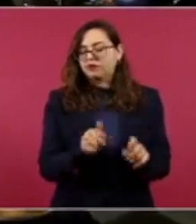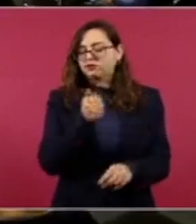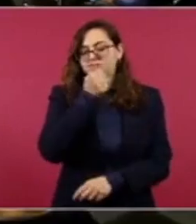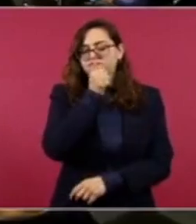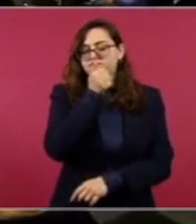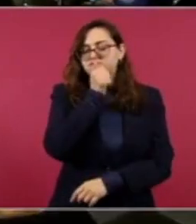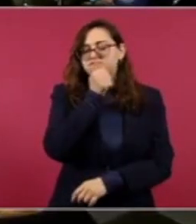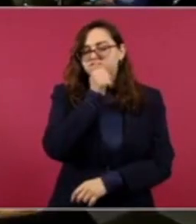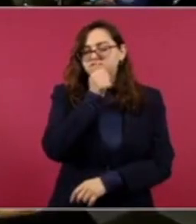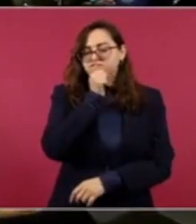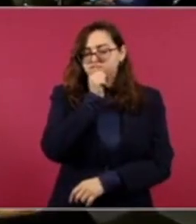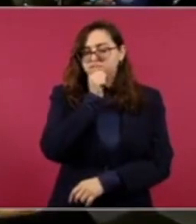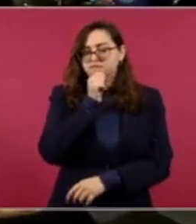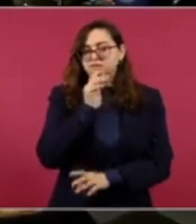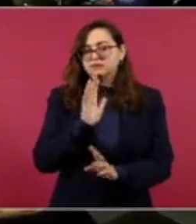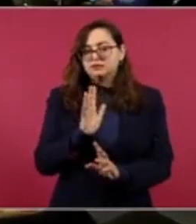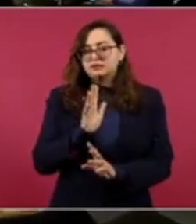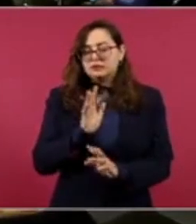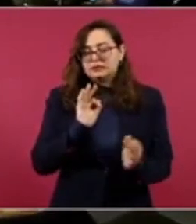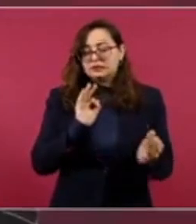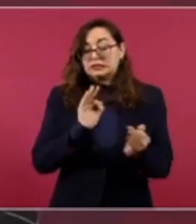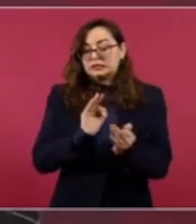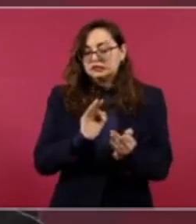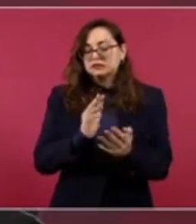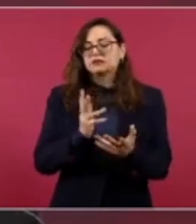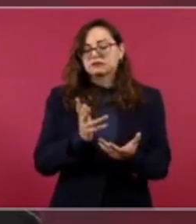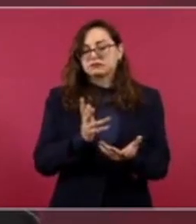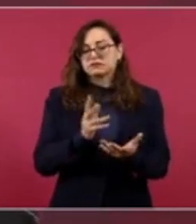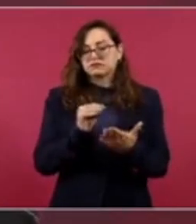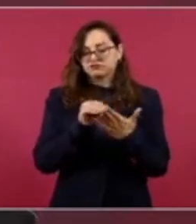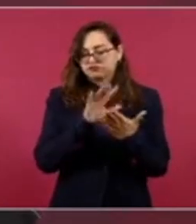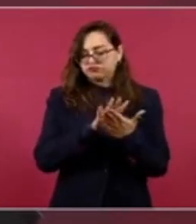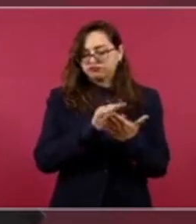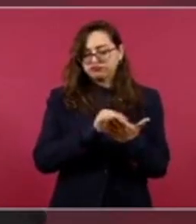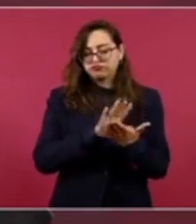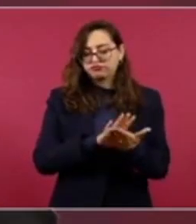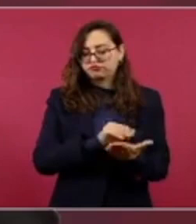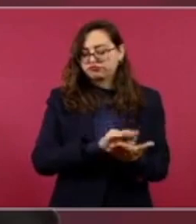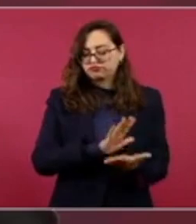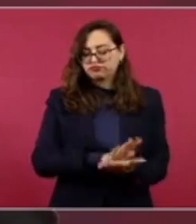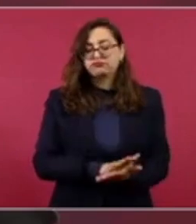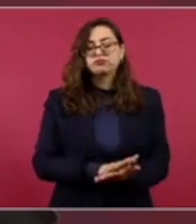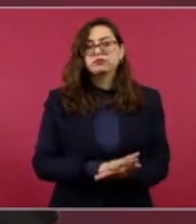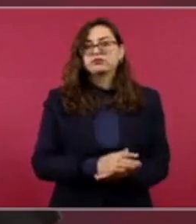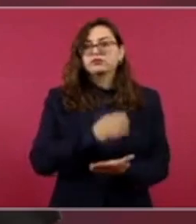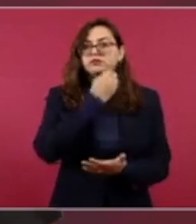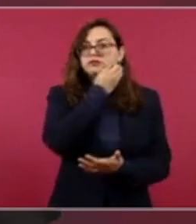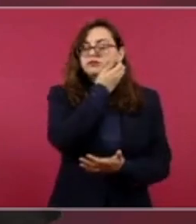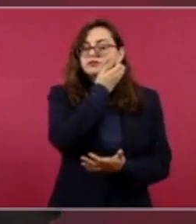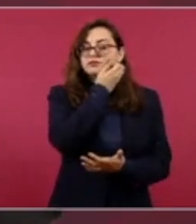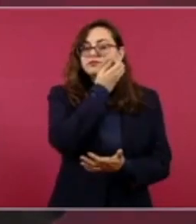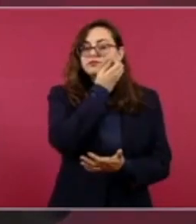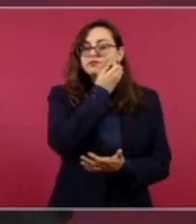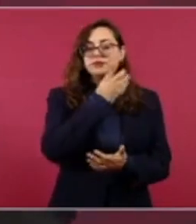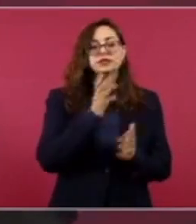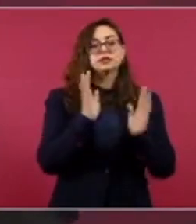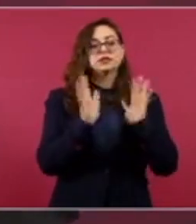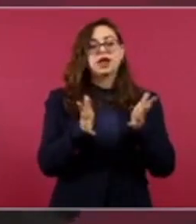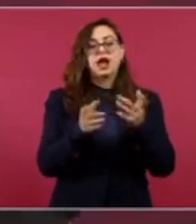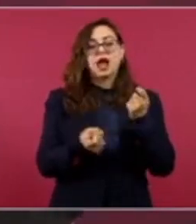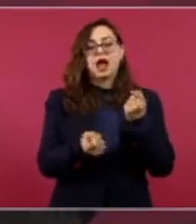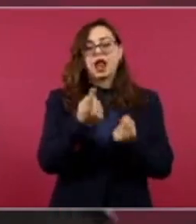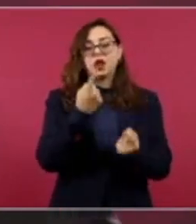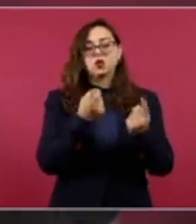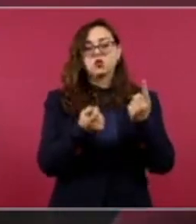Desde luego lo más relevante es el